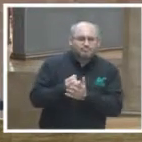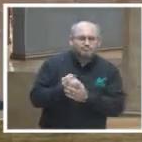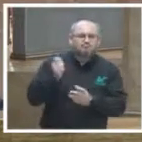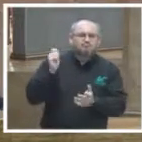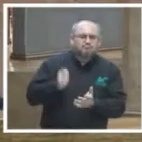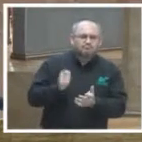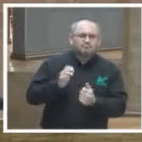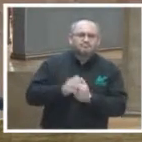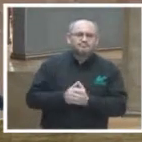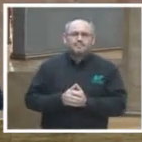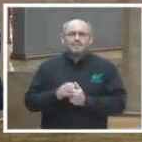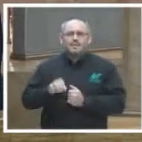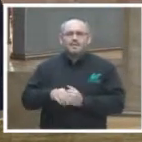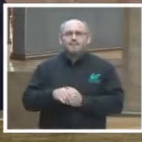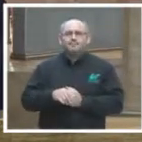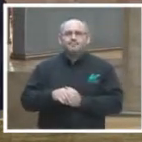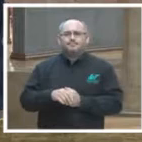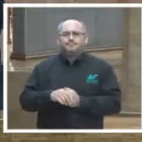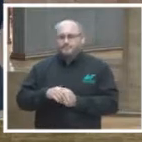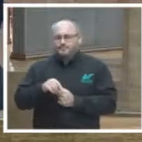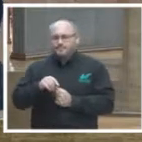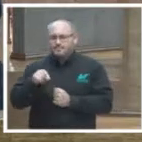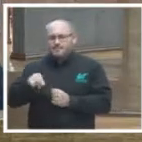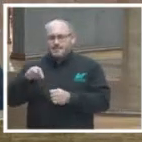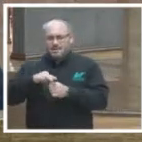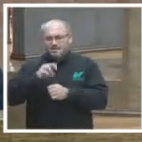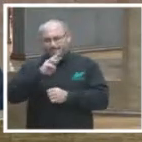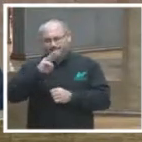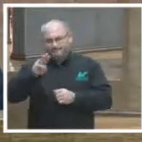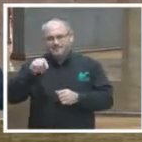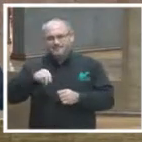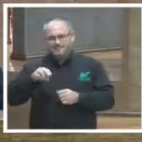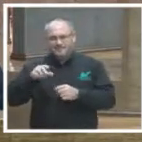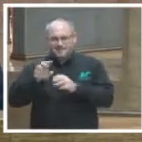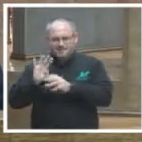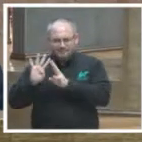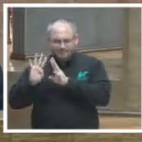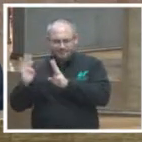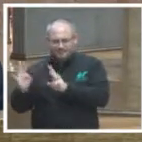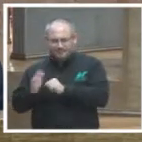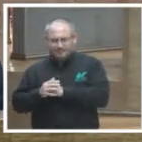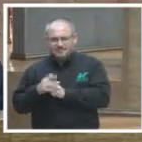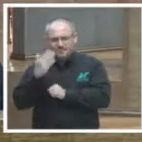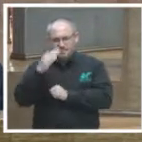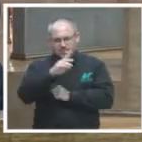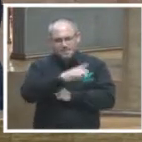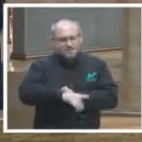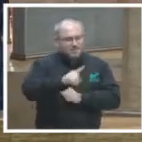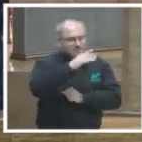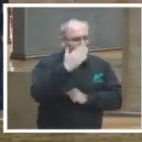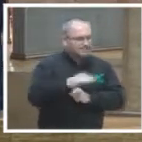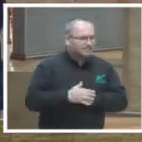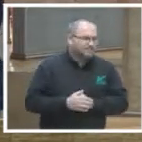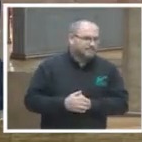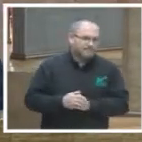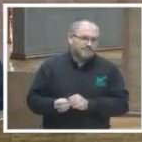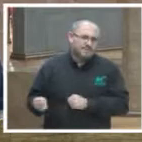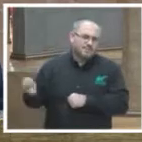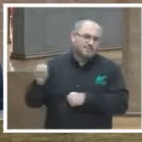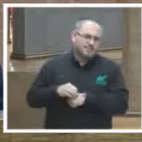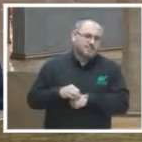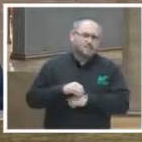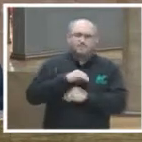como es el caso del virus electoral en la página de internet del tribunal como todos ustedes sabrán se publican